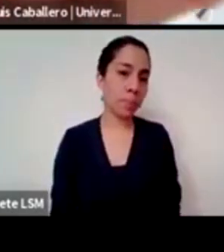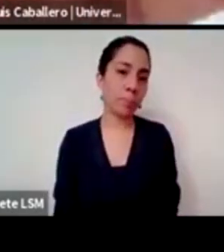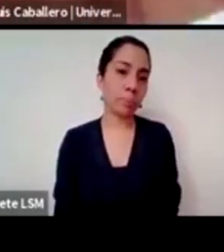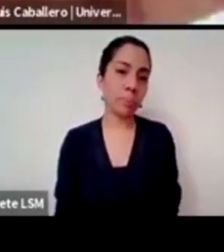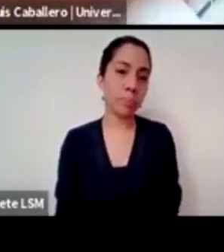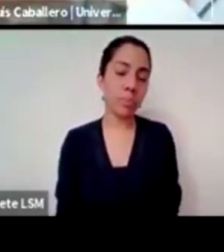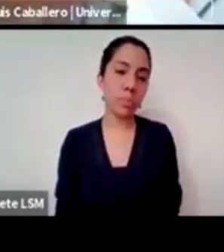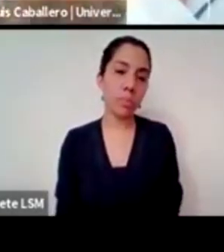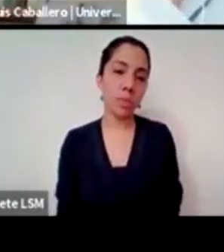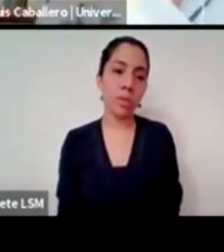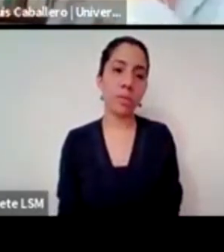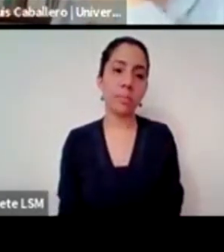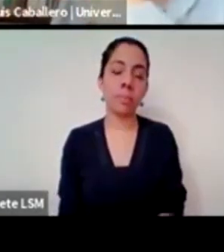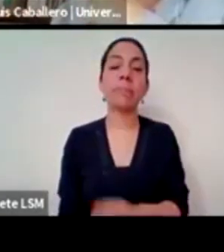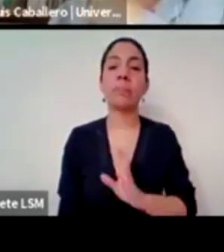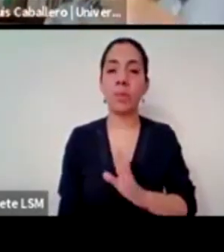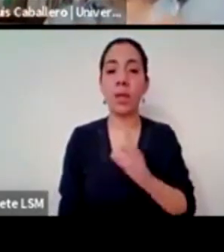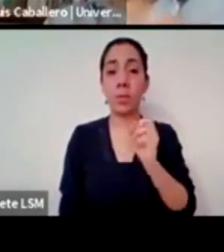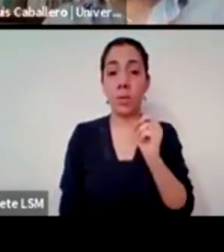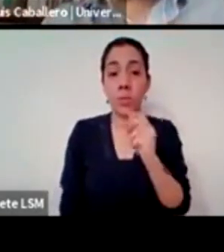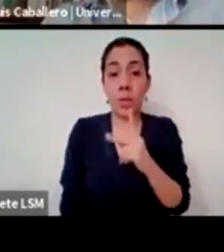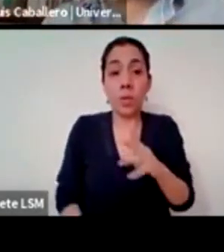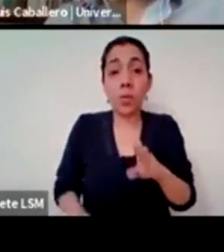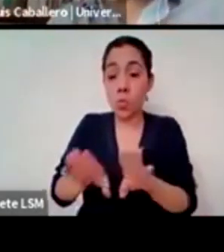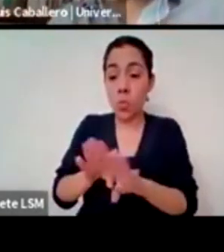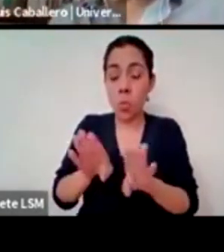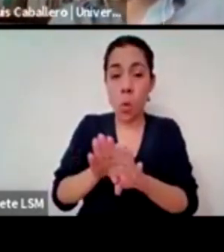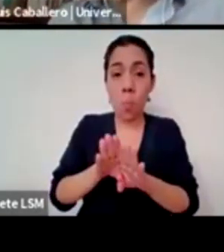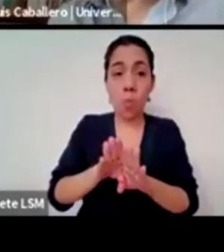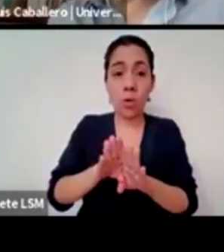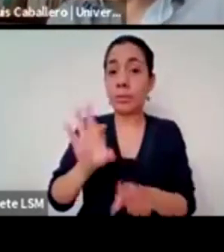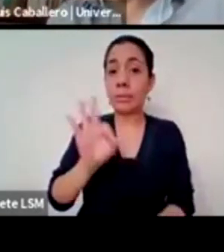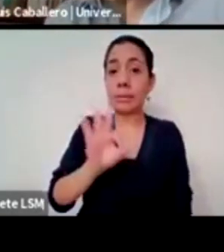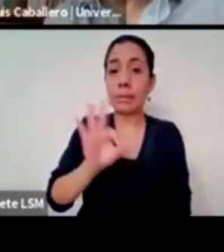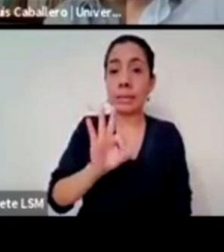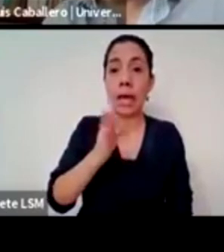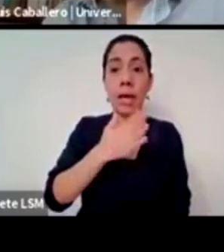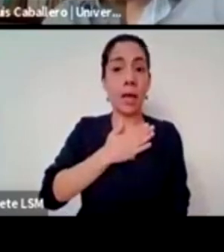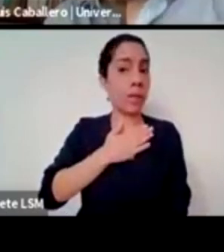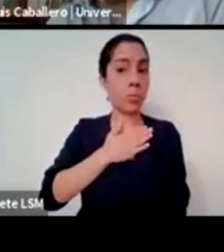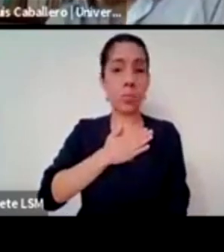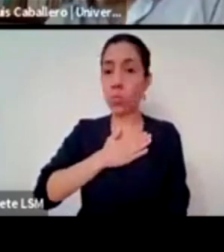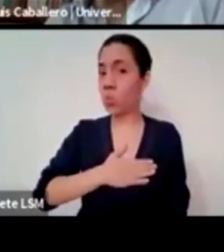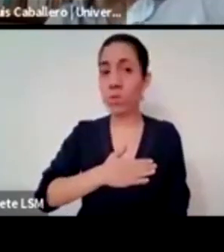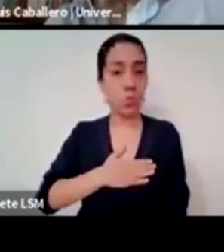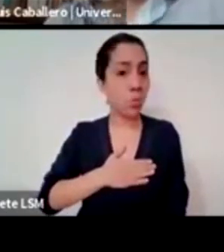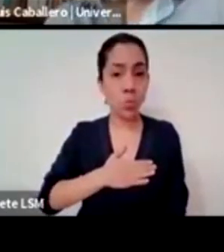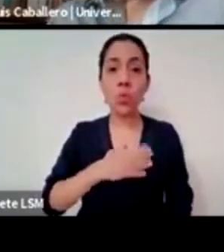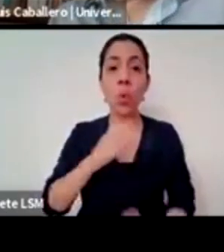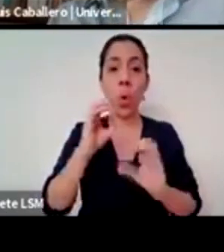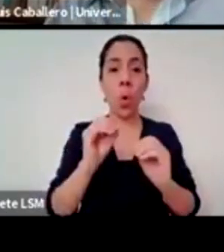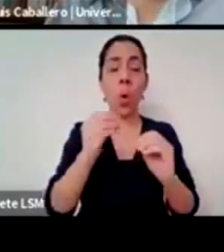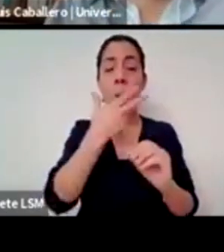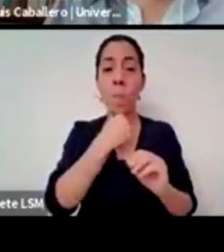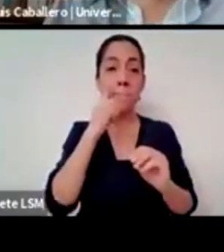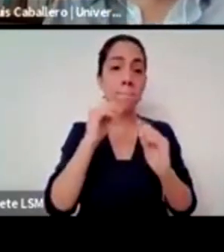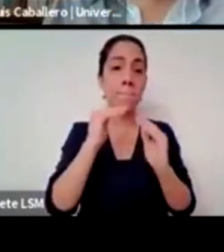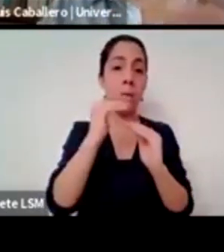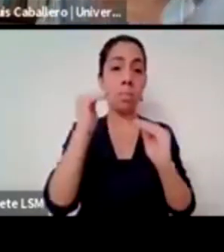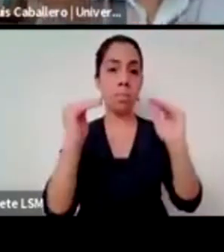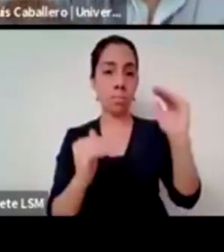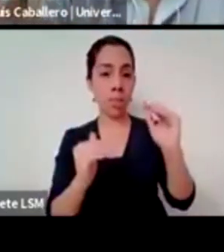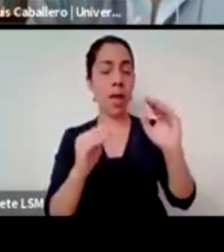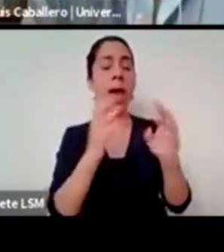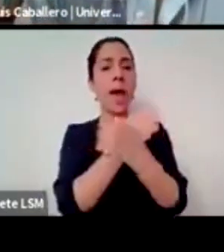como digo la injusticia y la desigualdad de género se transmite en la educación de varias formas